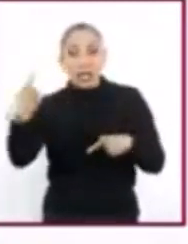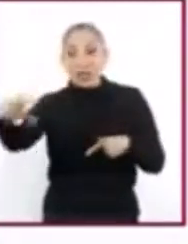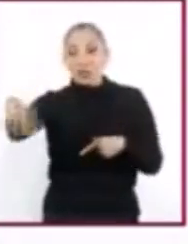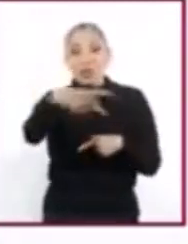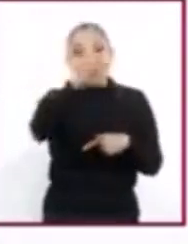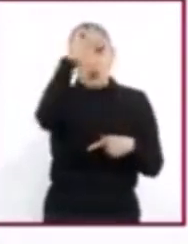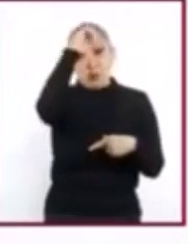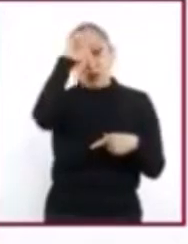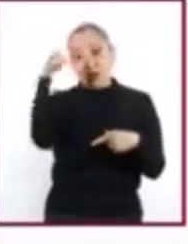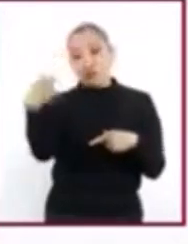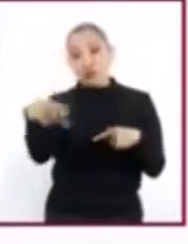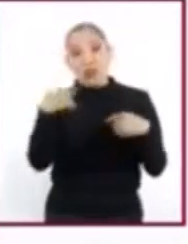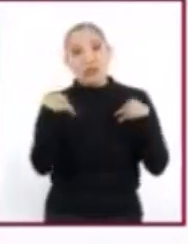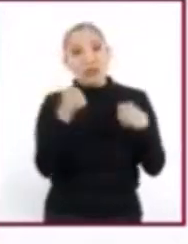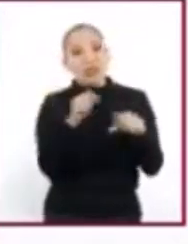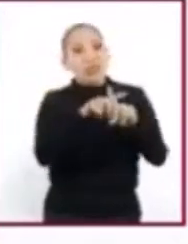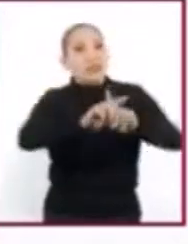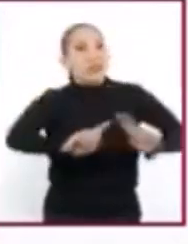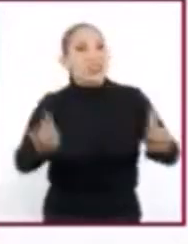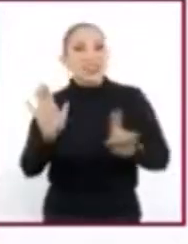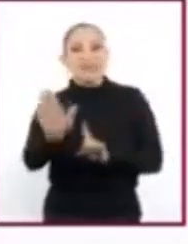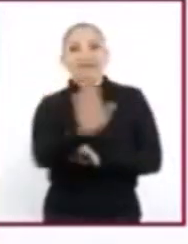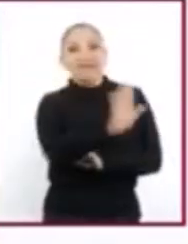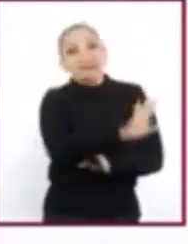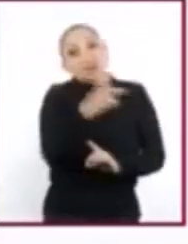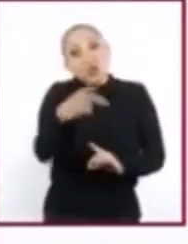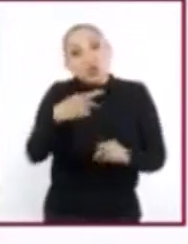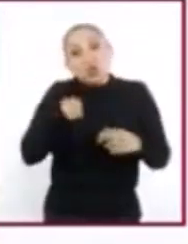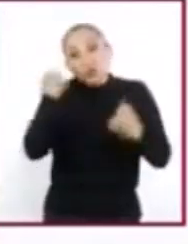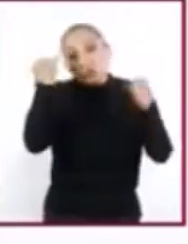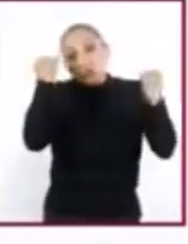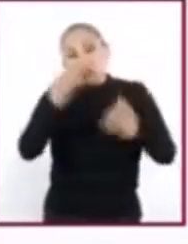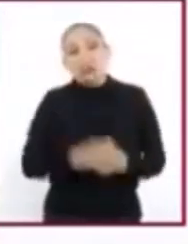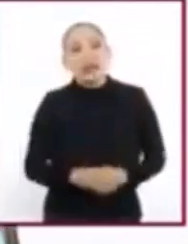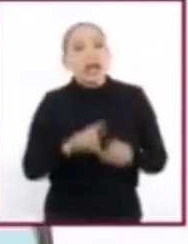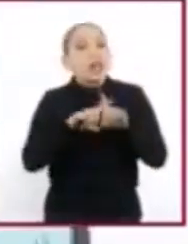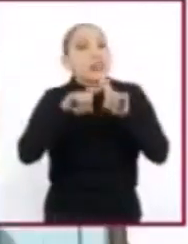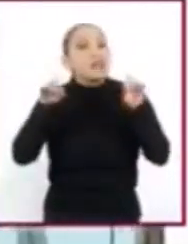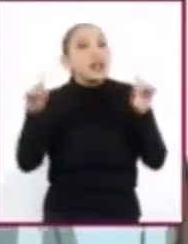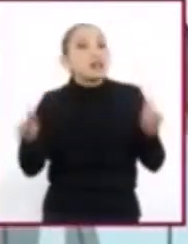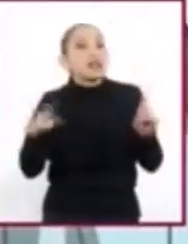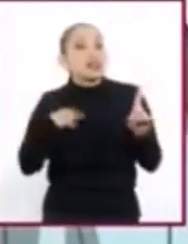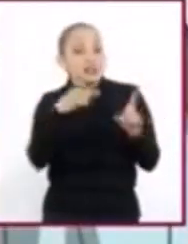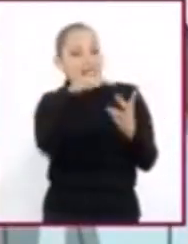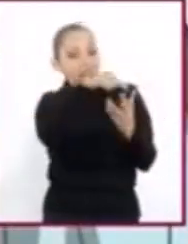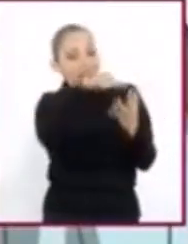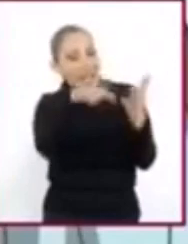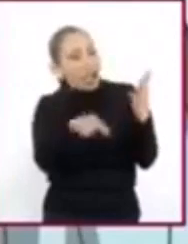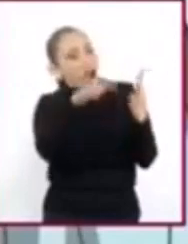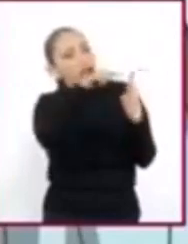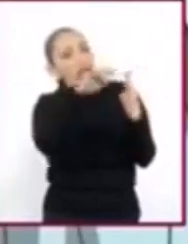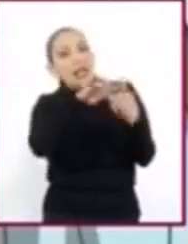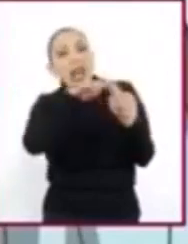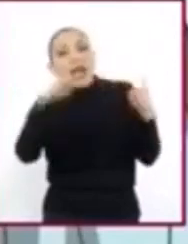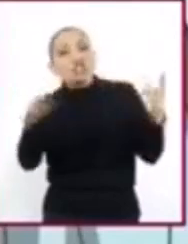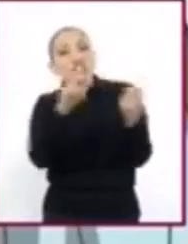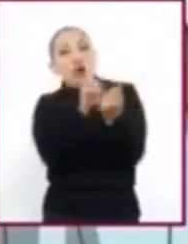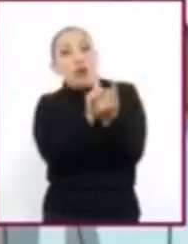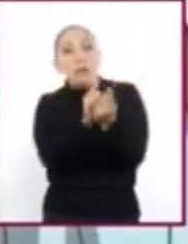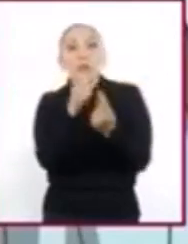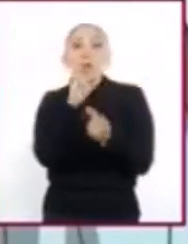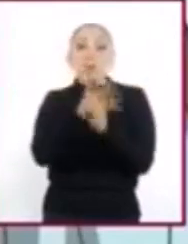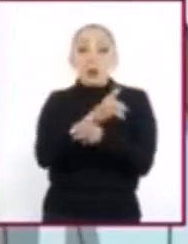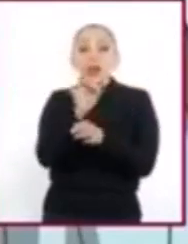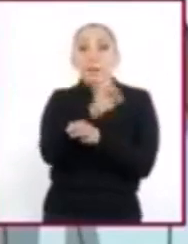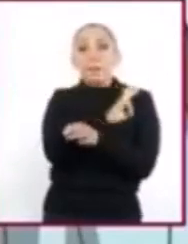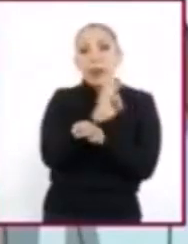hace que cada actor entienda el conflicto desde su verdad. La diferencia entre las partes propicia las relaciones, porque incluso